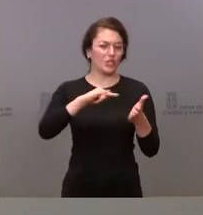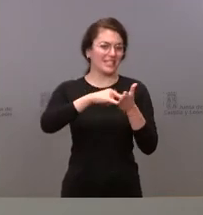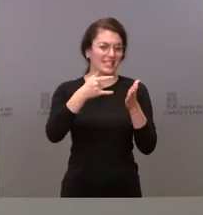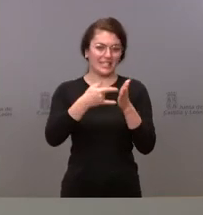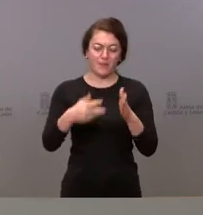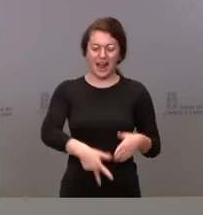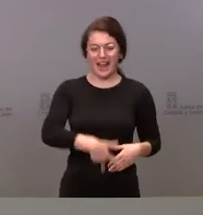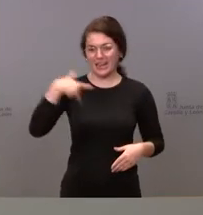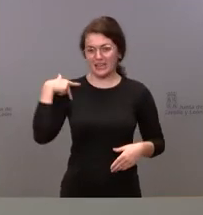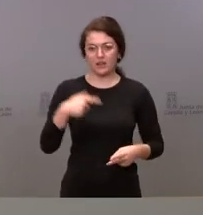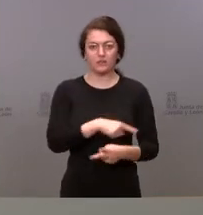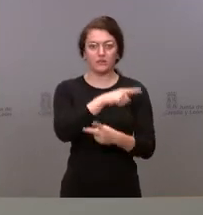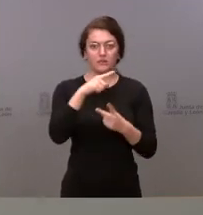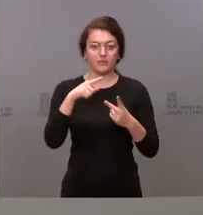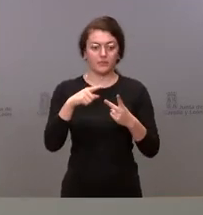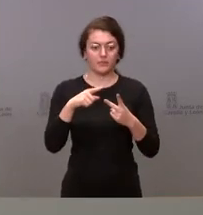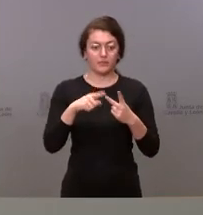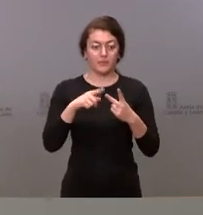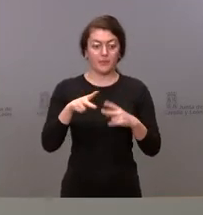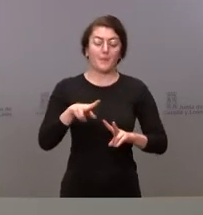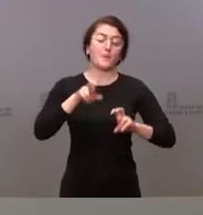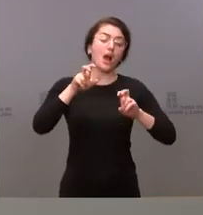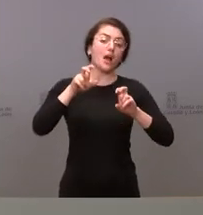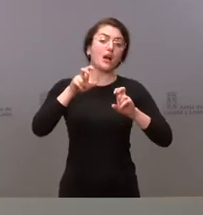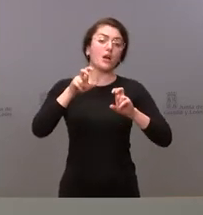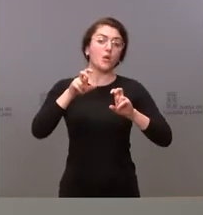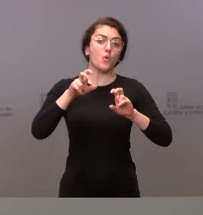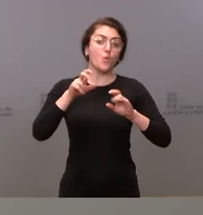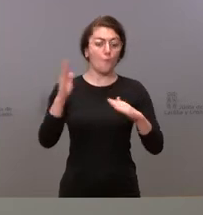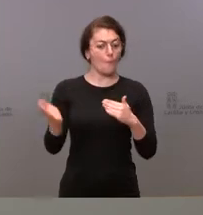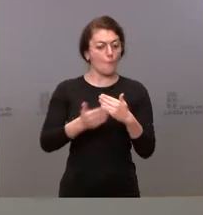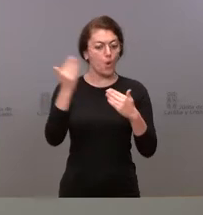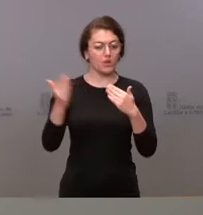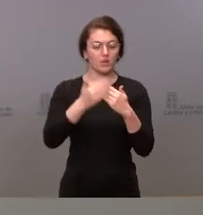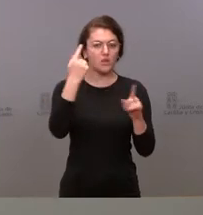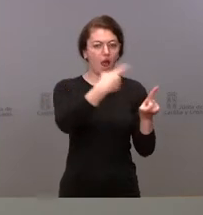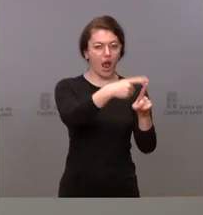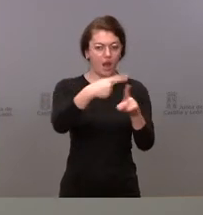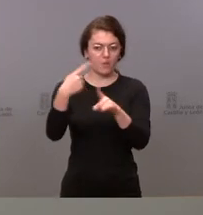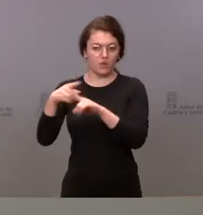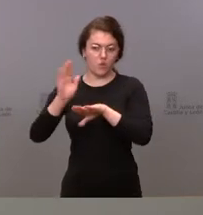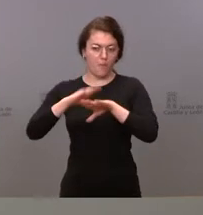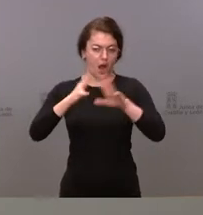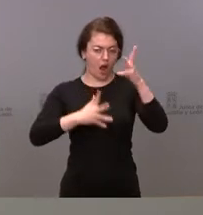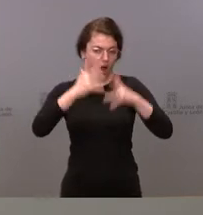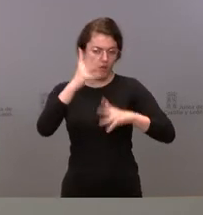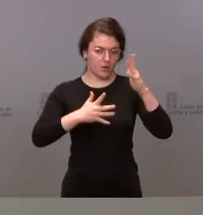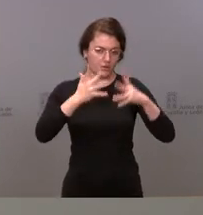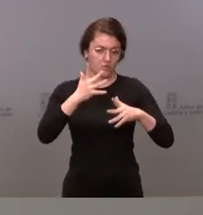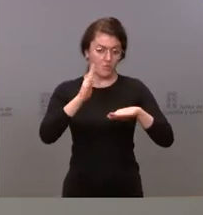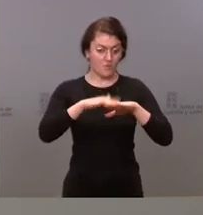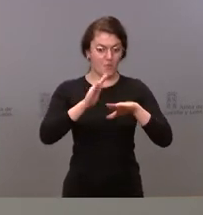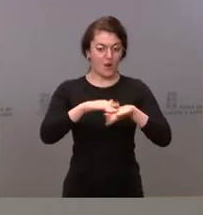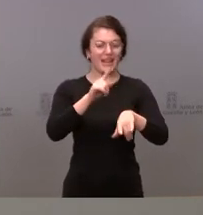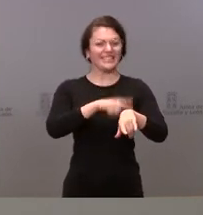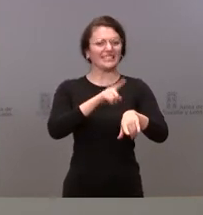en este sentido en la modernización de los distintos elementos de la Administración para poder reducir plazos, por